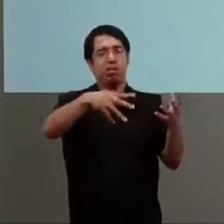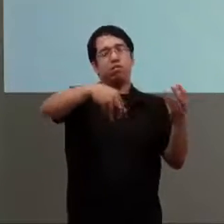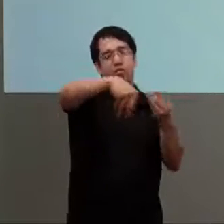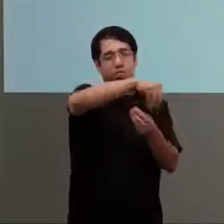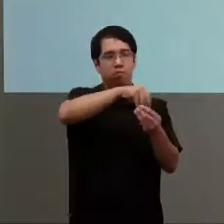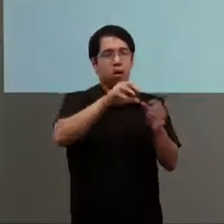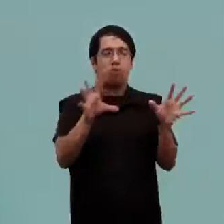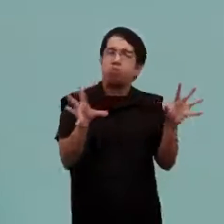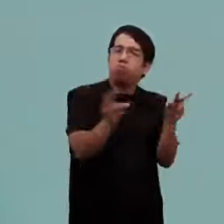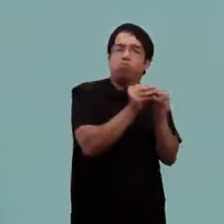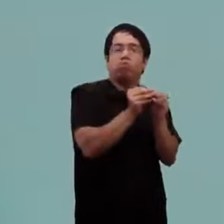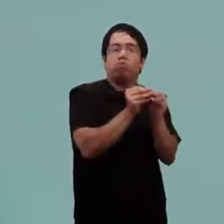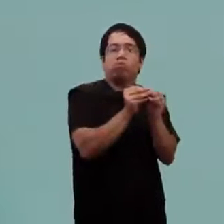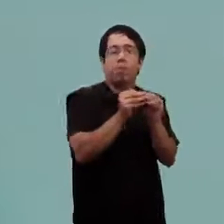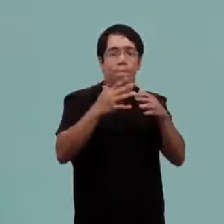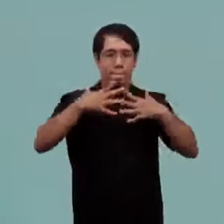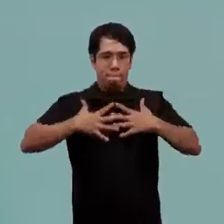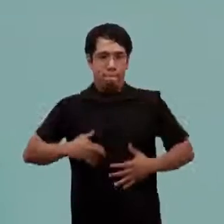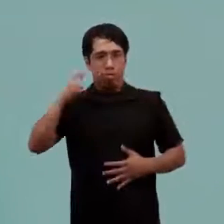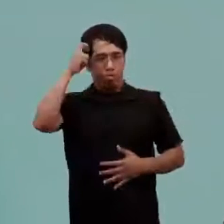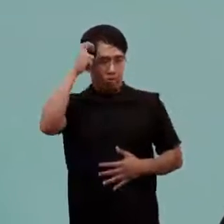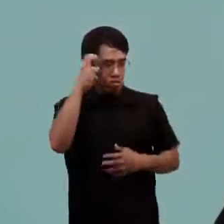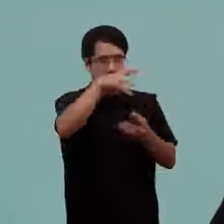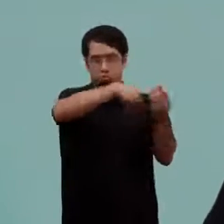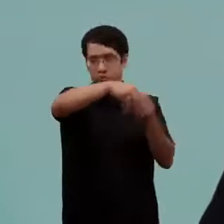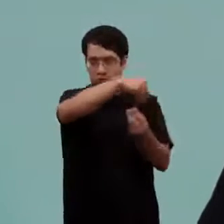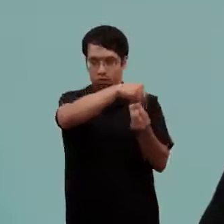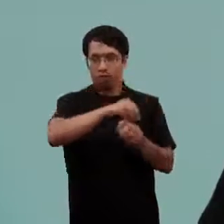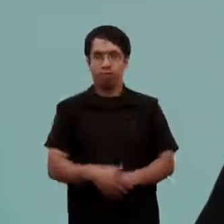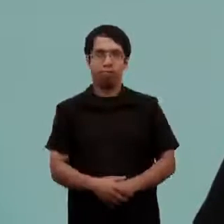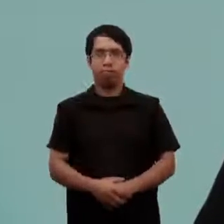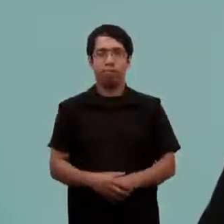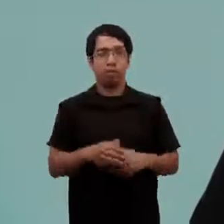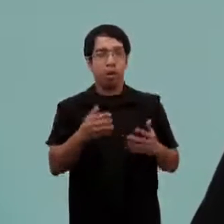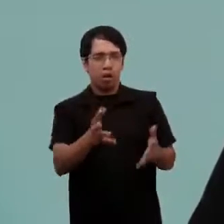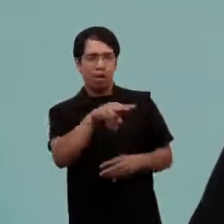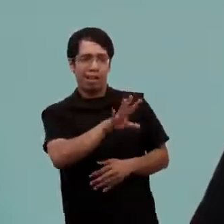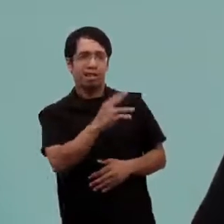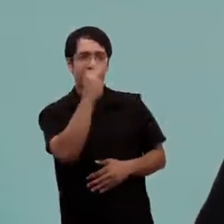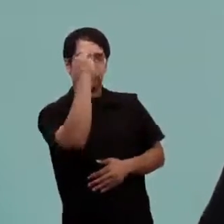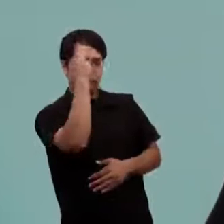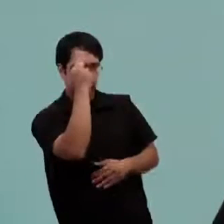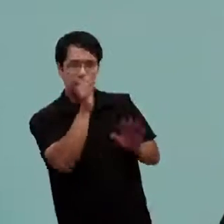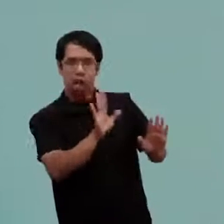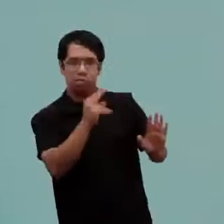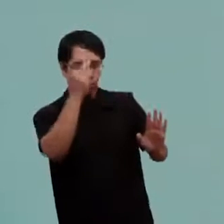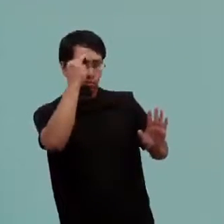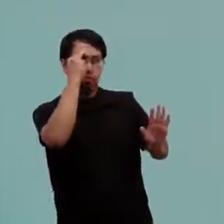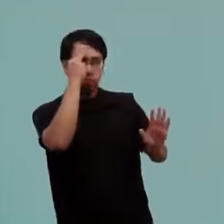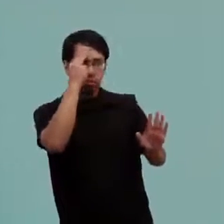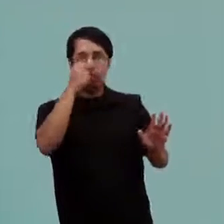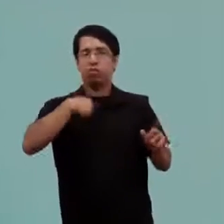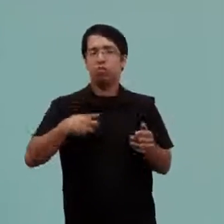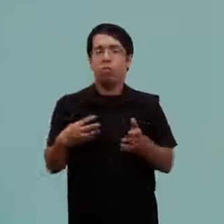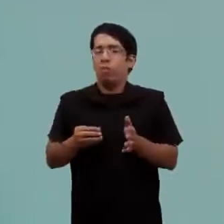biopsico, el entorno lo define. Entonces, respondiendo a esto, respetando a esto, lo que se hace